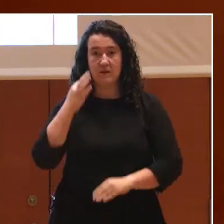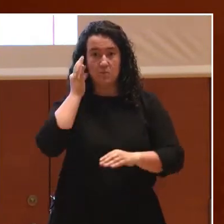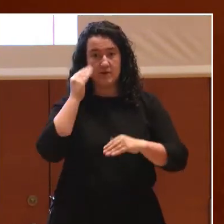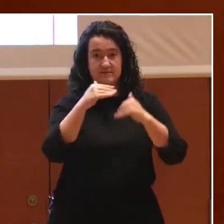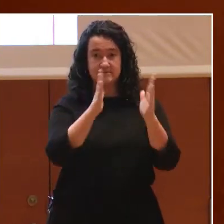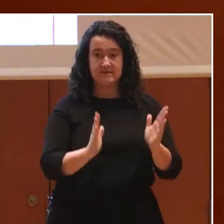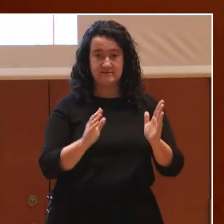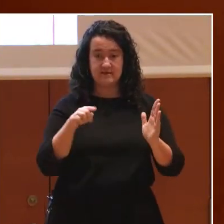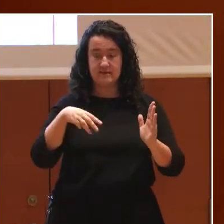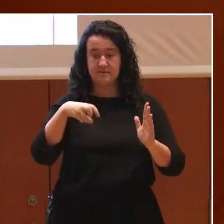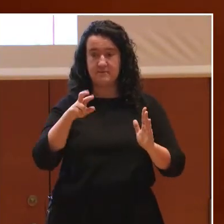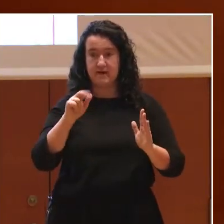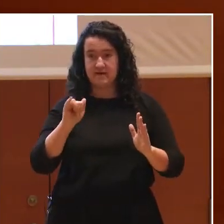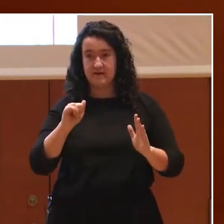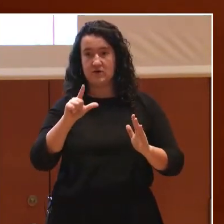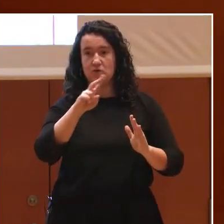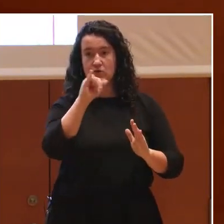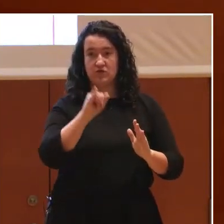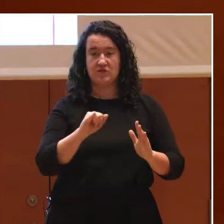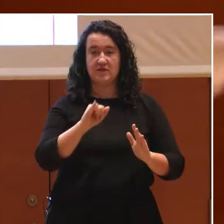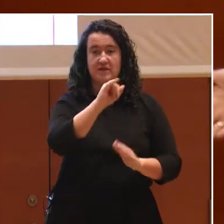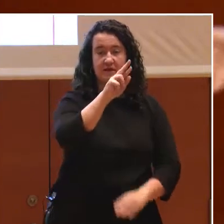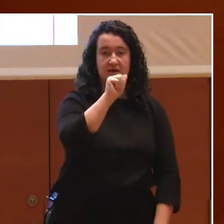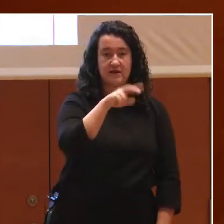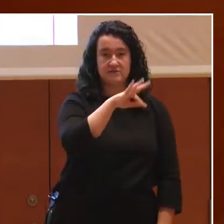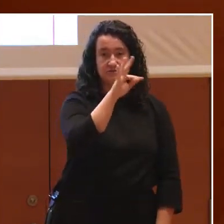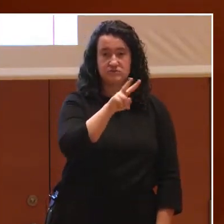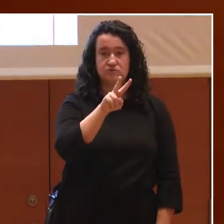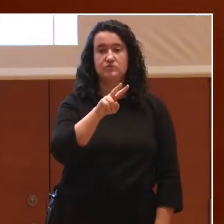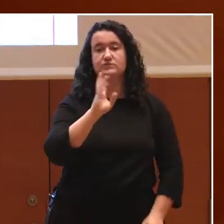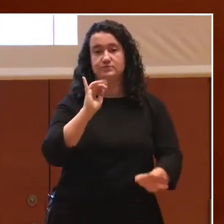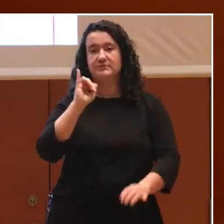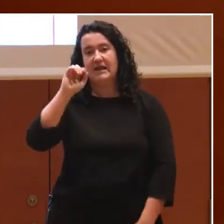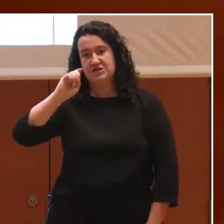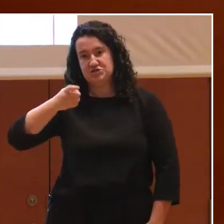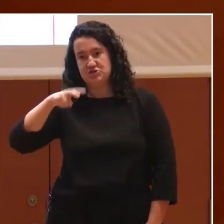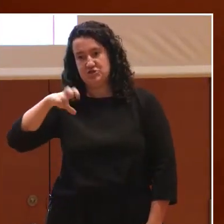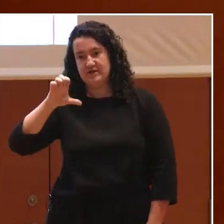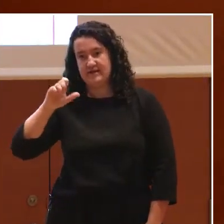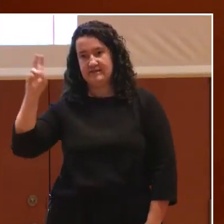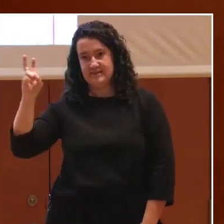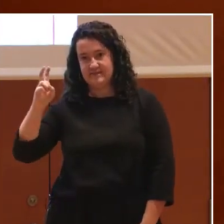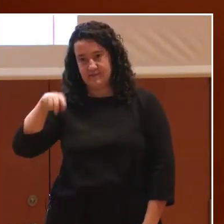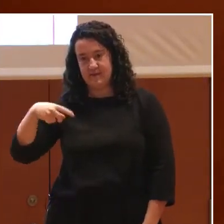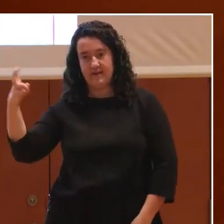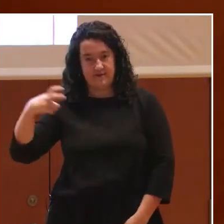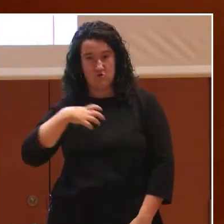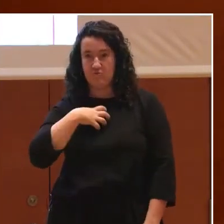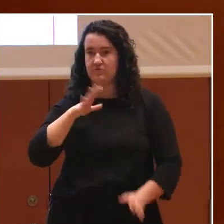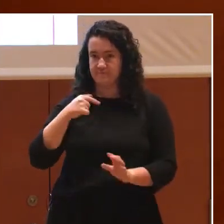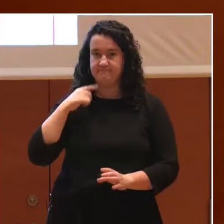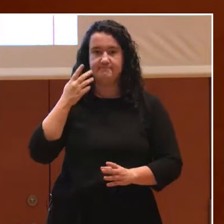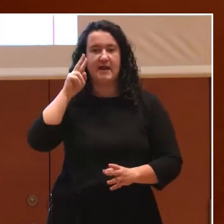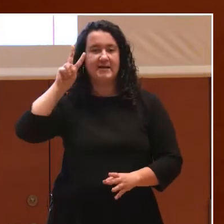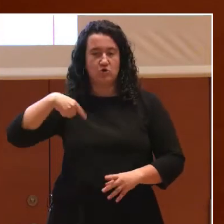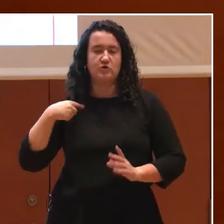Mariluz e Iranzu, junto con Ixone, que no ha podido estar, pero que, por supuesto, reconocemos también su aportación en el trabajo que